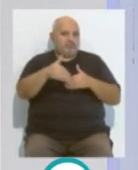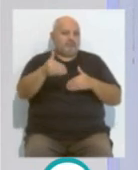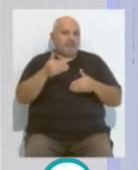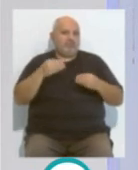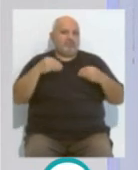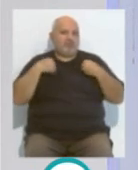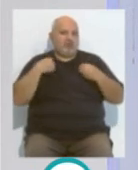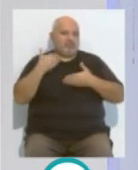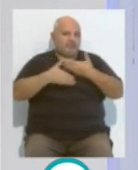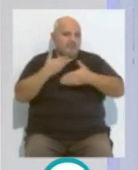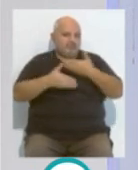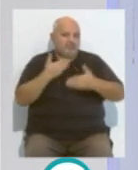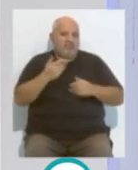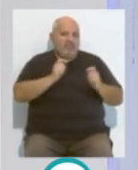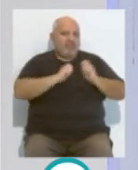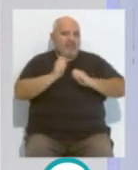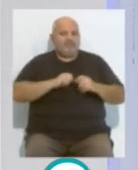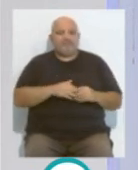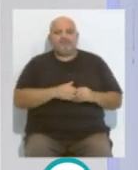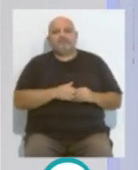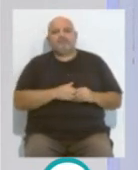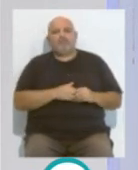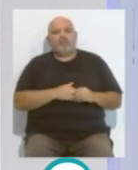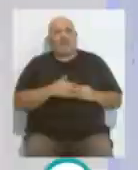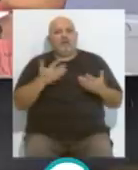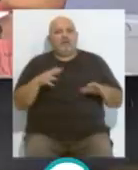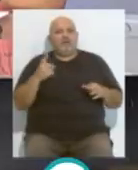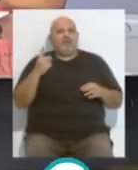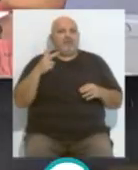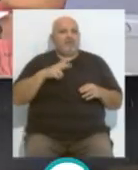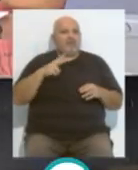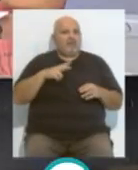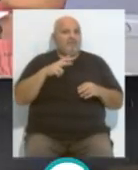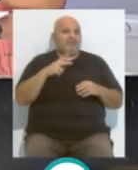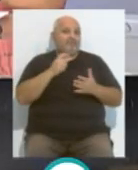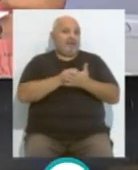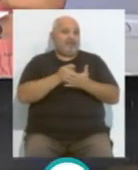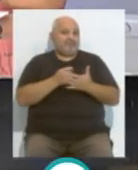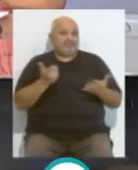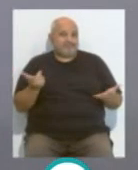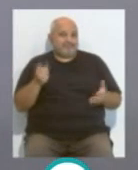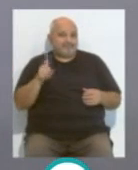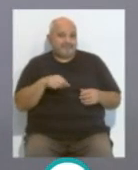a disfrutar otra vez con lo que nos están dando. Pero cuando hay una deuda después hay que pagarla.